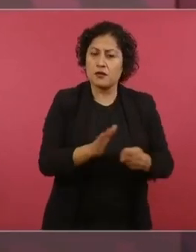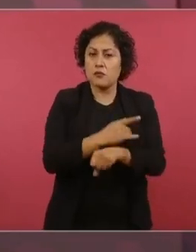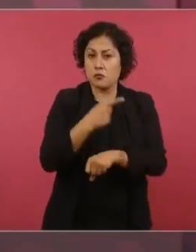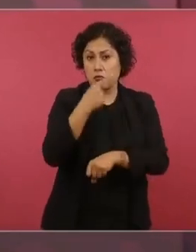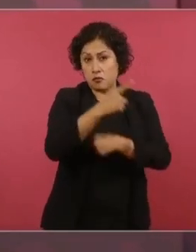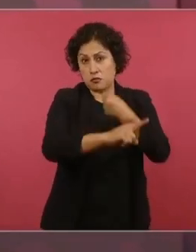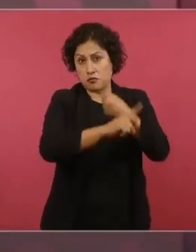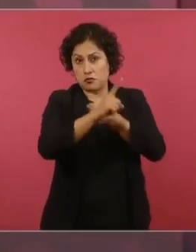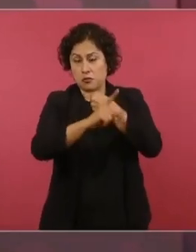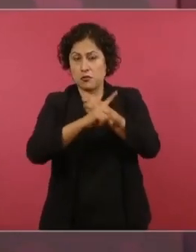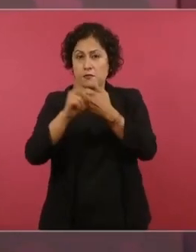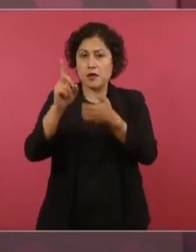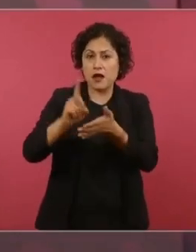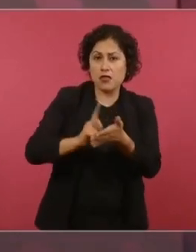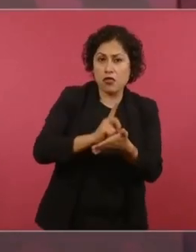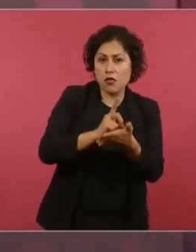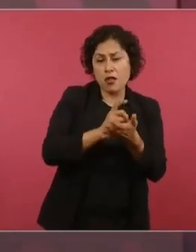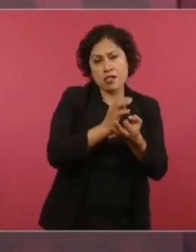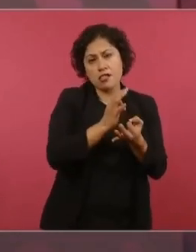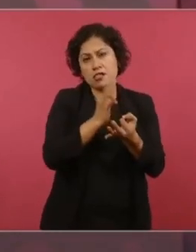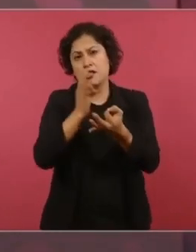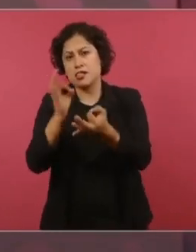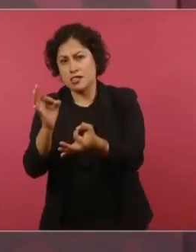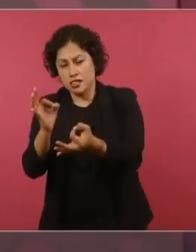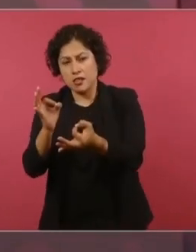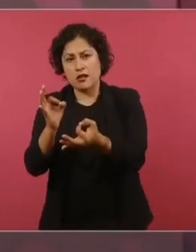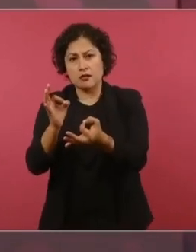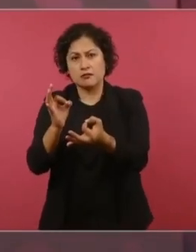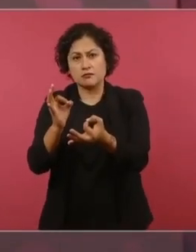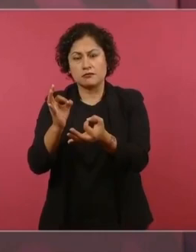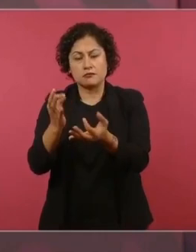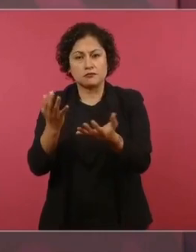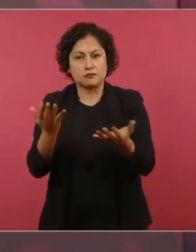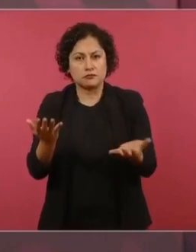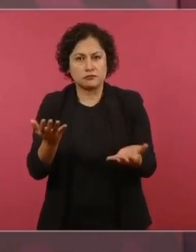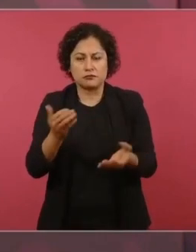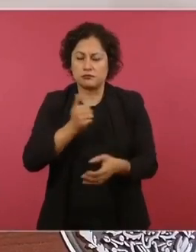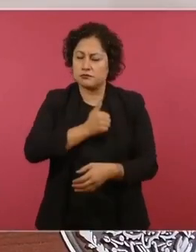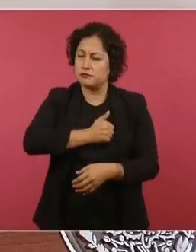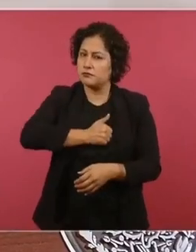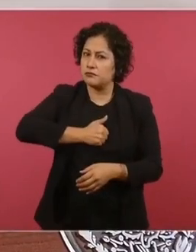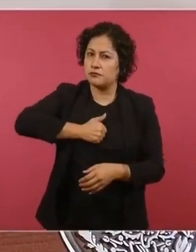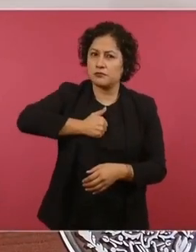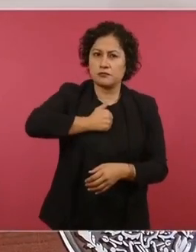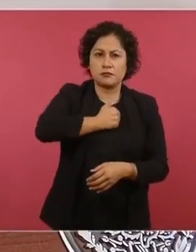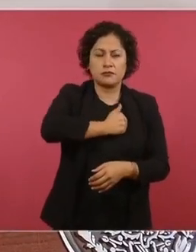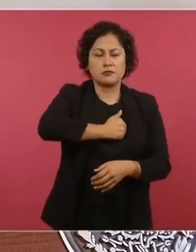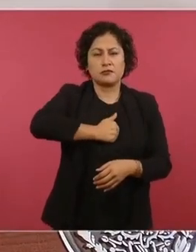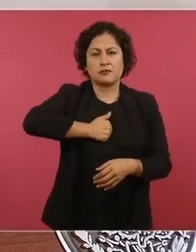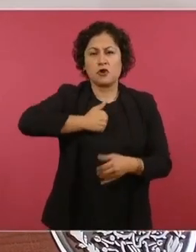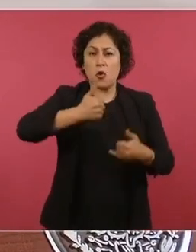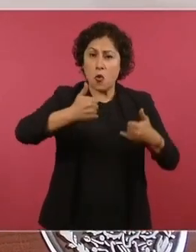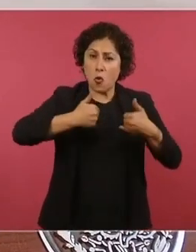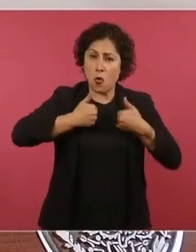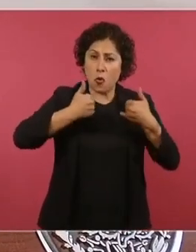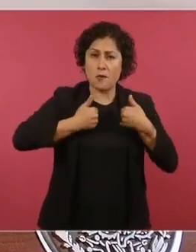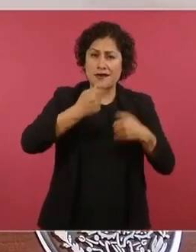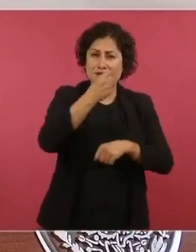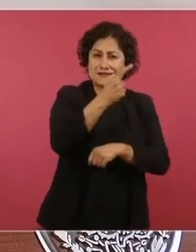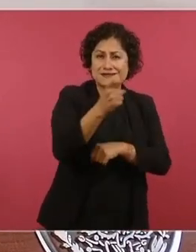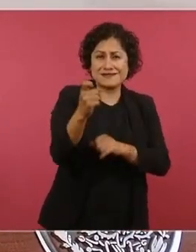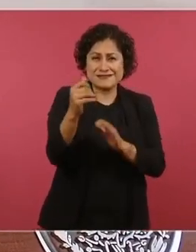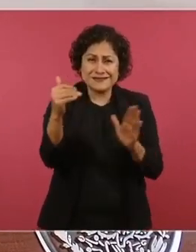que lamentablemente fallecen 100 mil jóvenes cada año por el consumo de fentanilo?